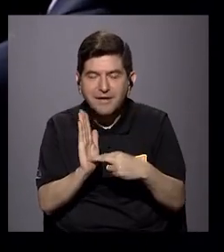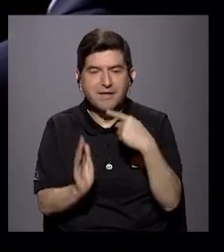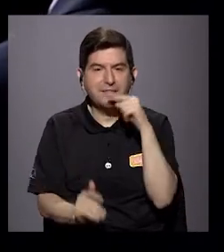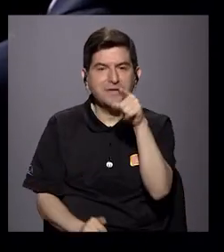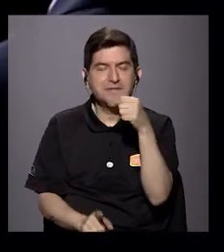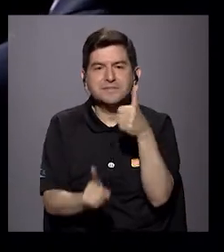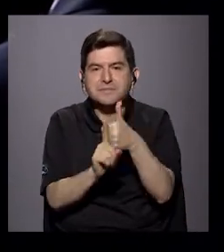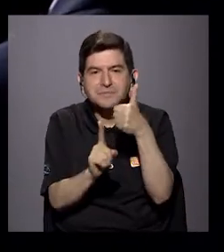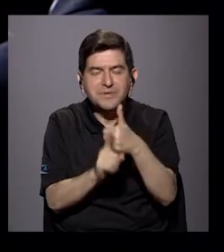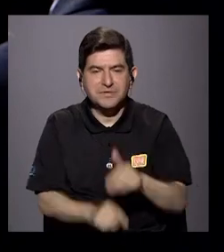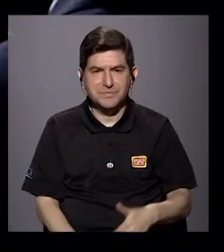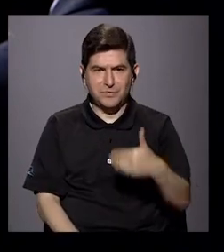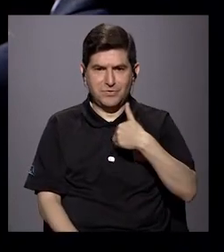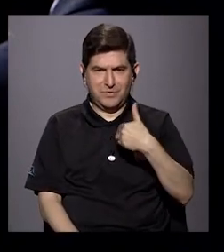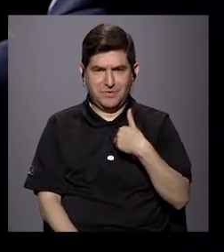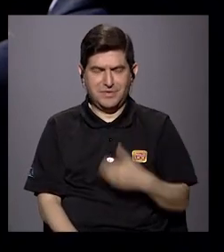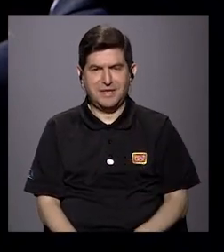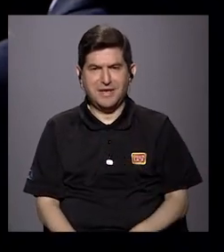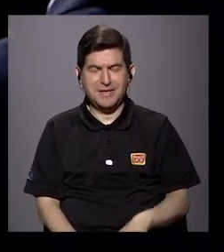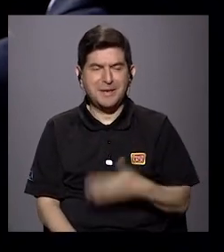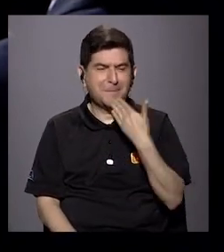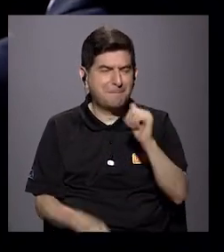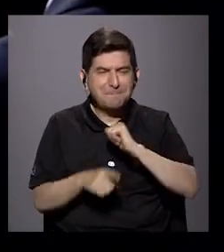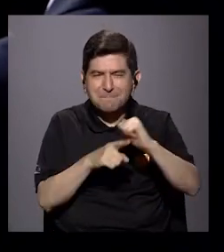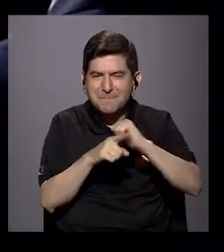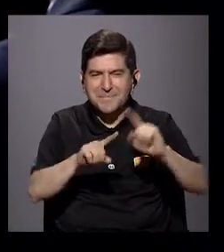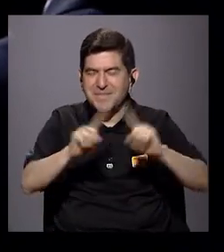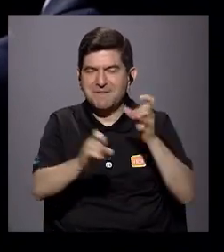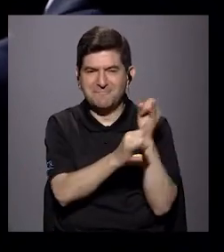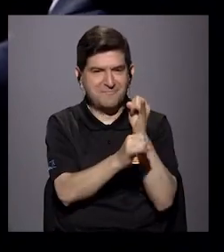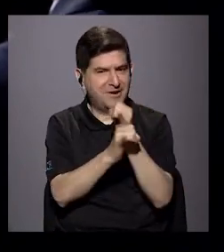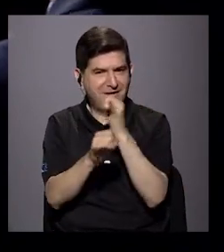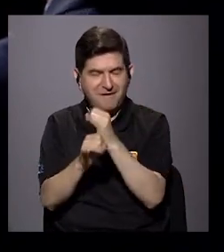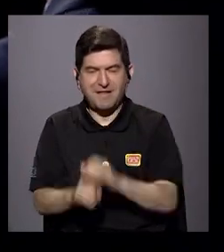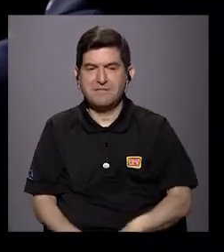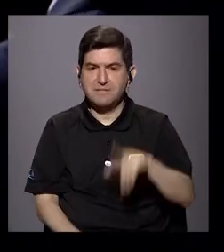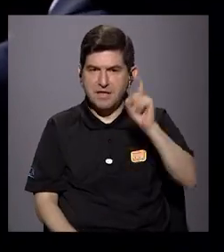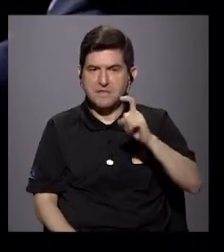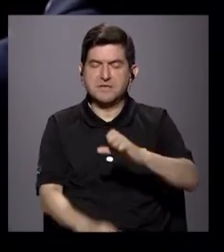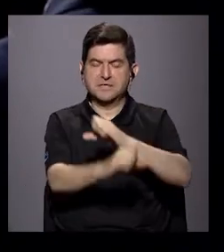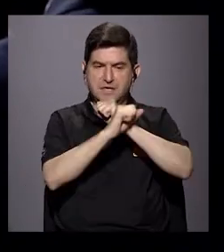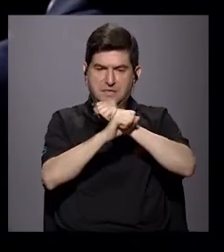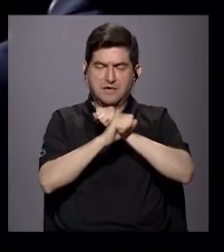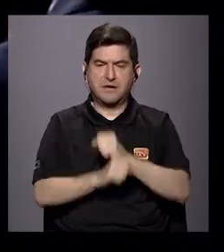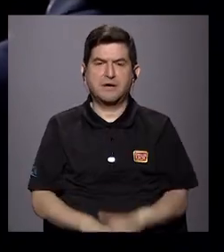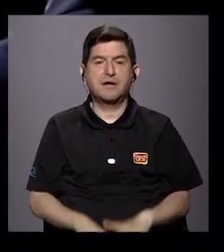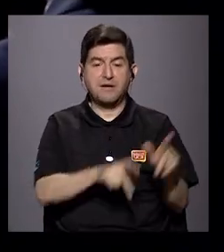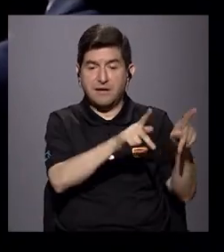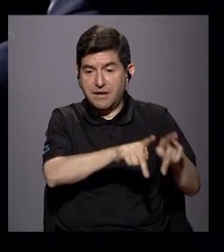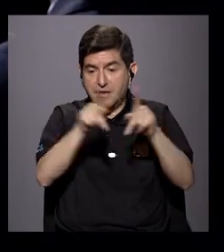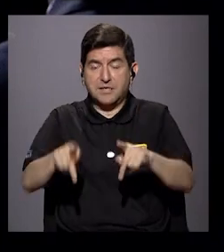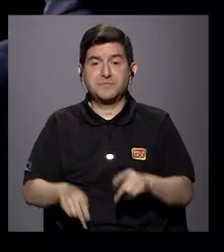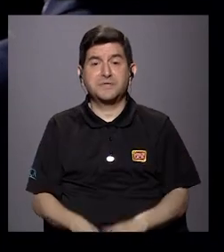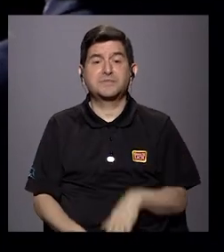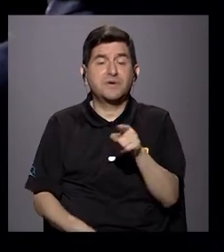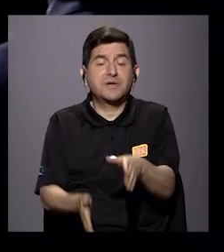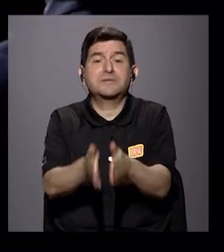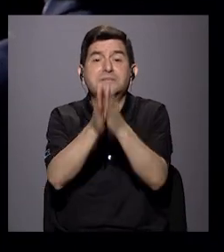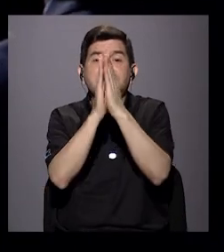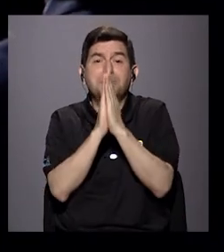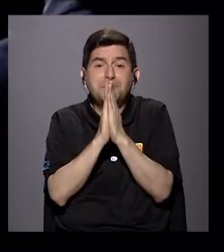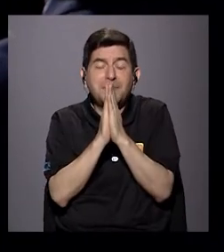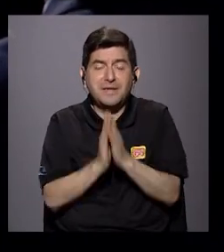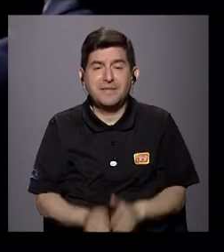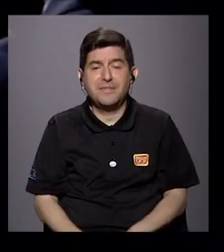menciona, tiene una gran cantidad de malas prácticas en unas instituciones que tienen que darle garantía a esas personas que llegan a solicitar